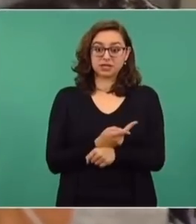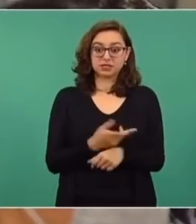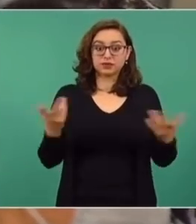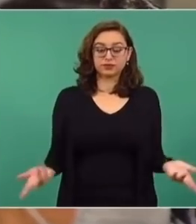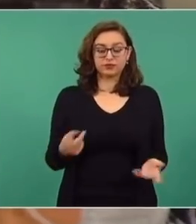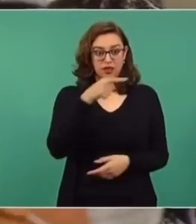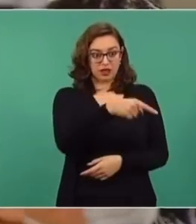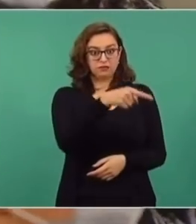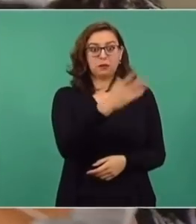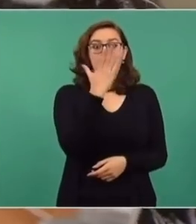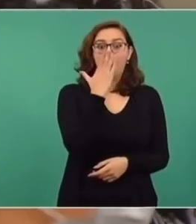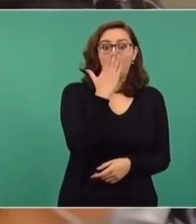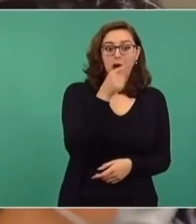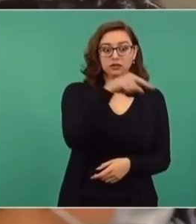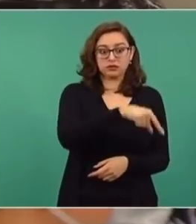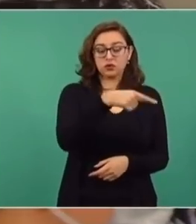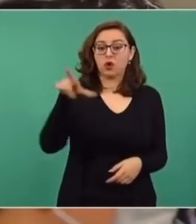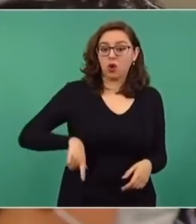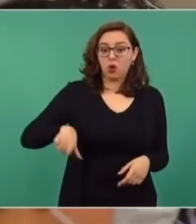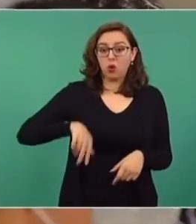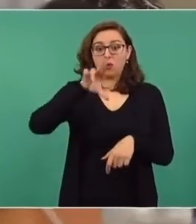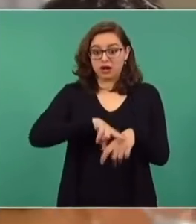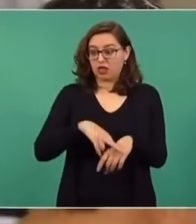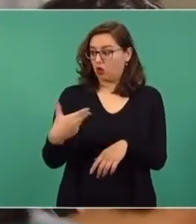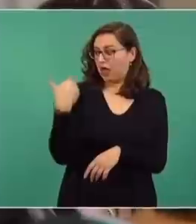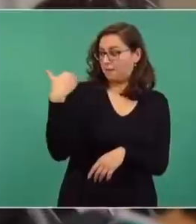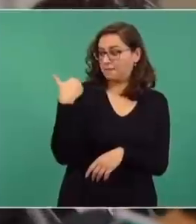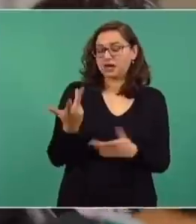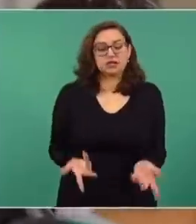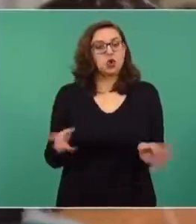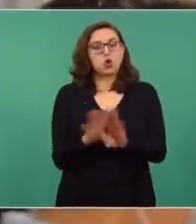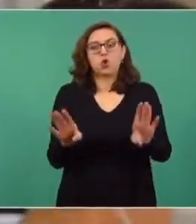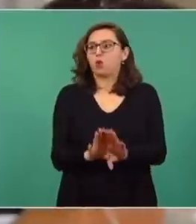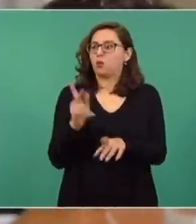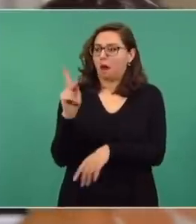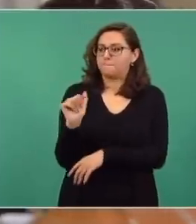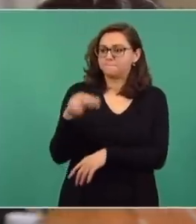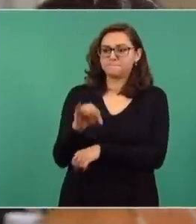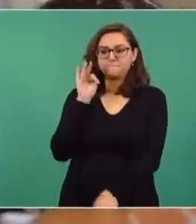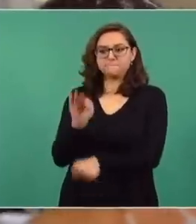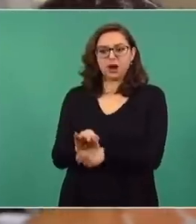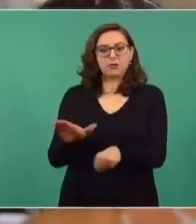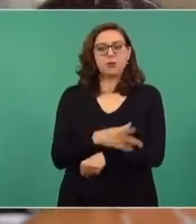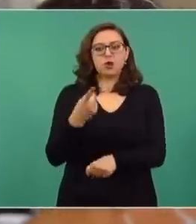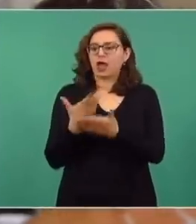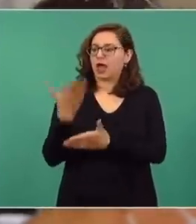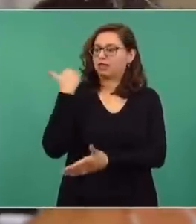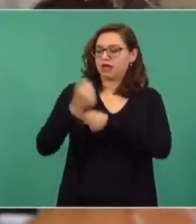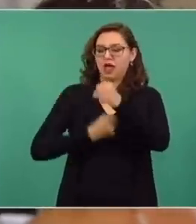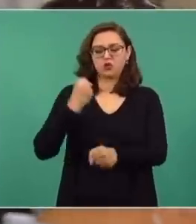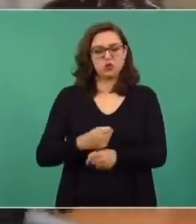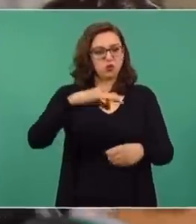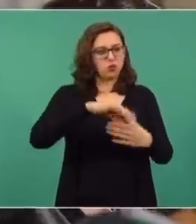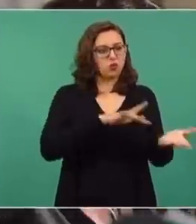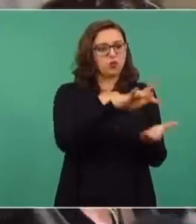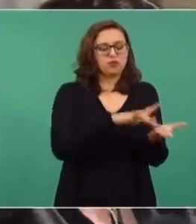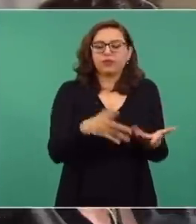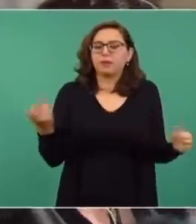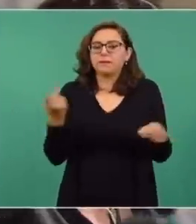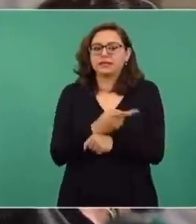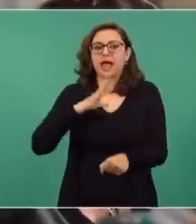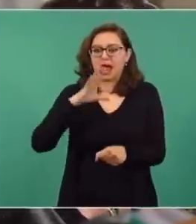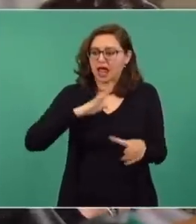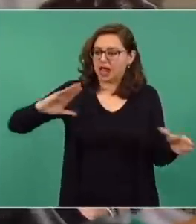panista, a padrecista, porque le ayudó en la campaña, por ejemplo, hay una denuncia contra Cristina Caballero, 07-68-2012, por fraude,